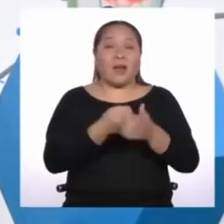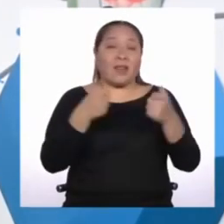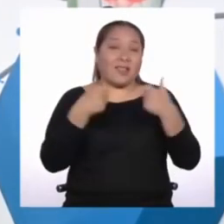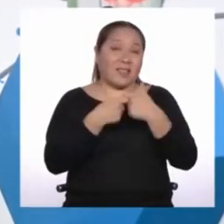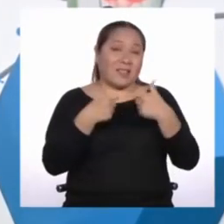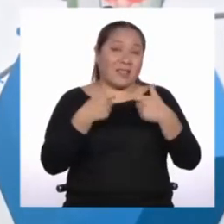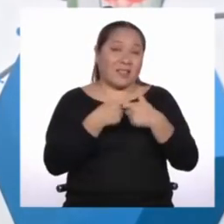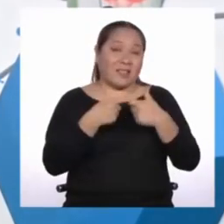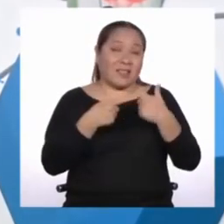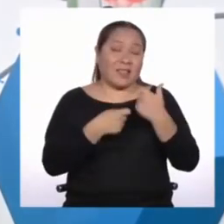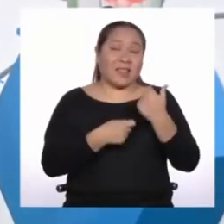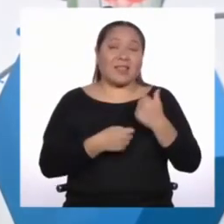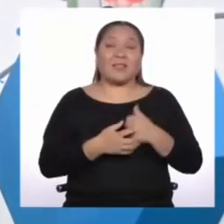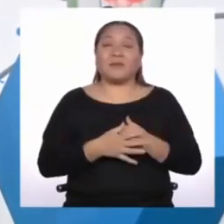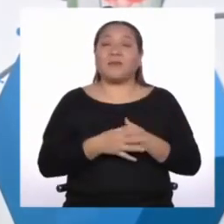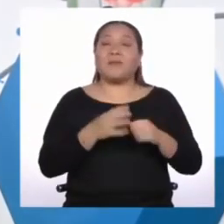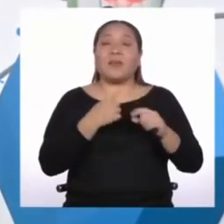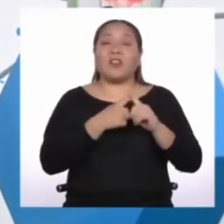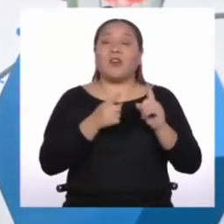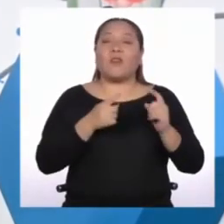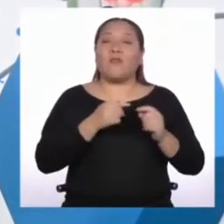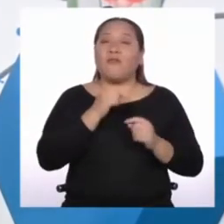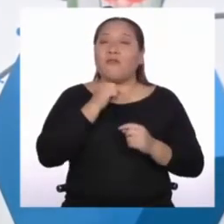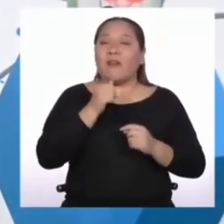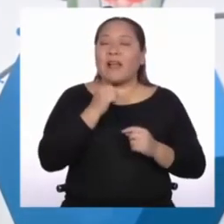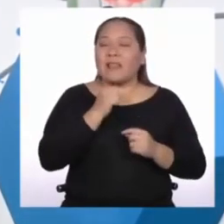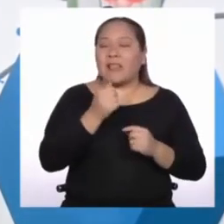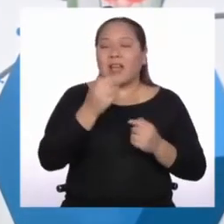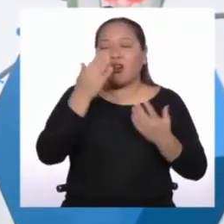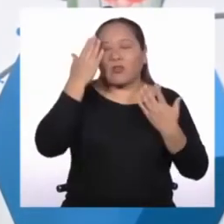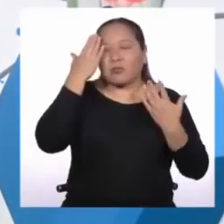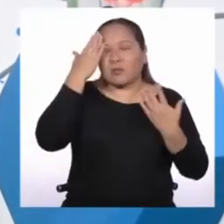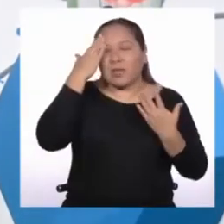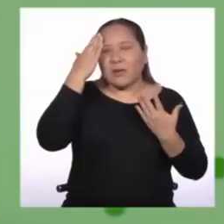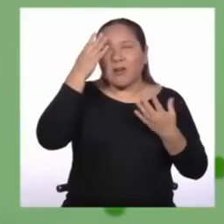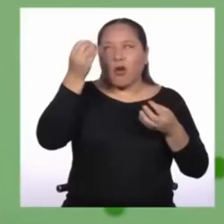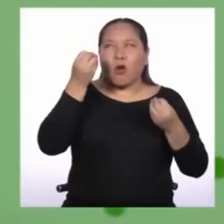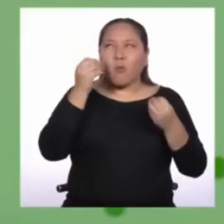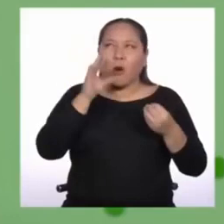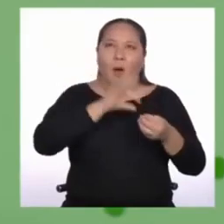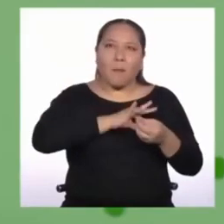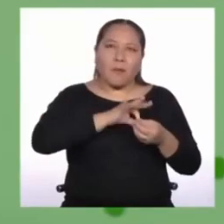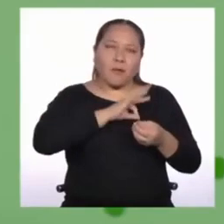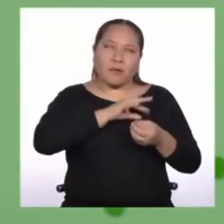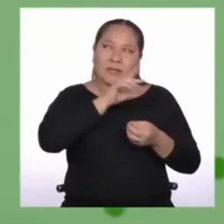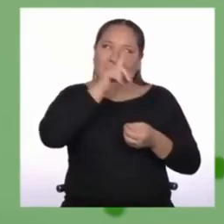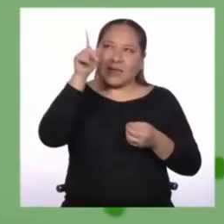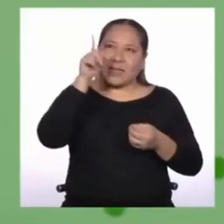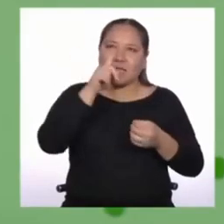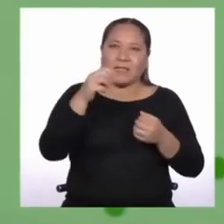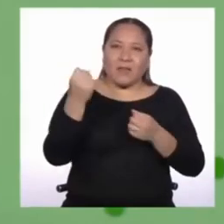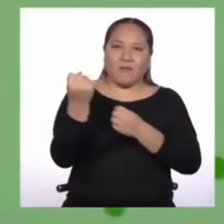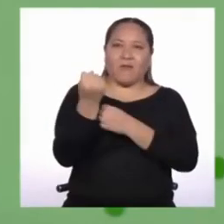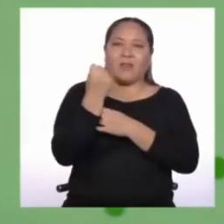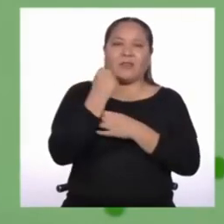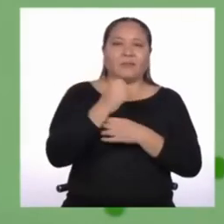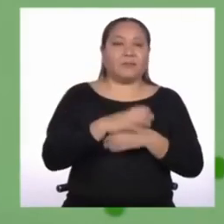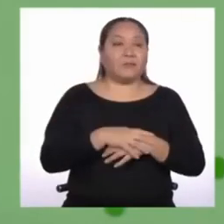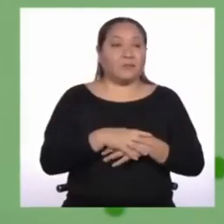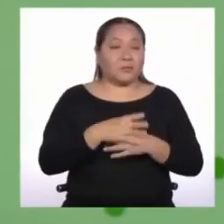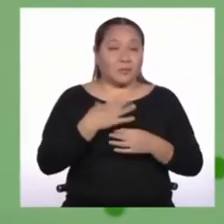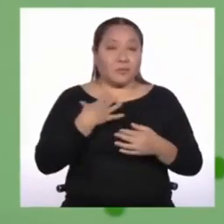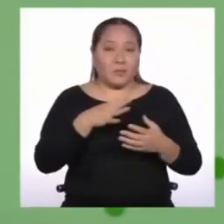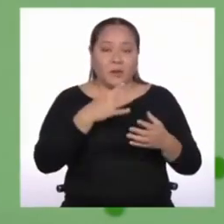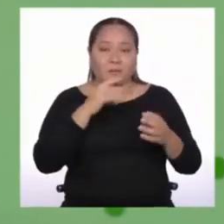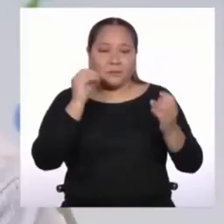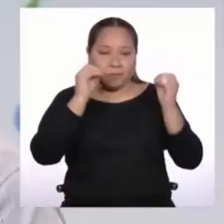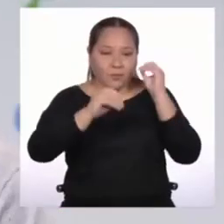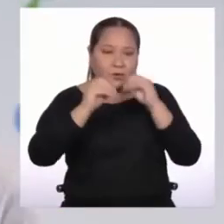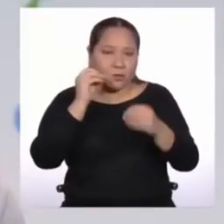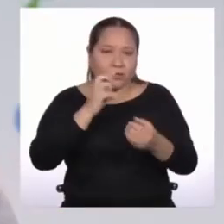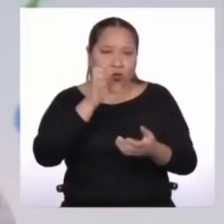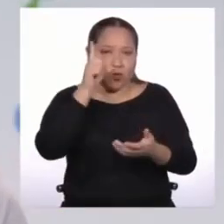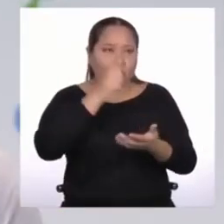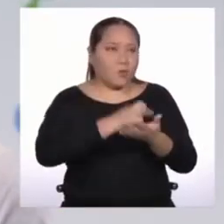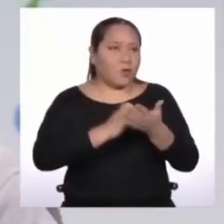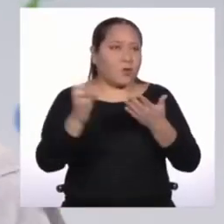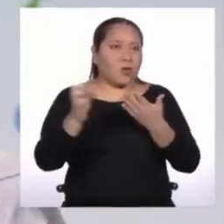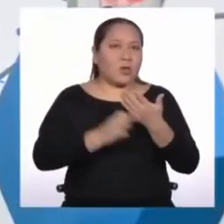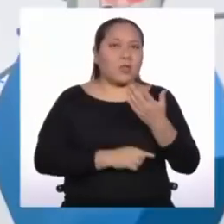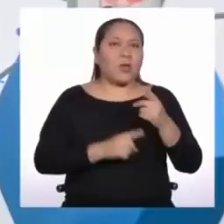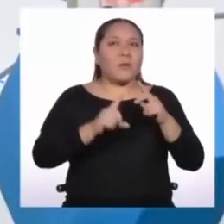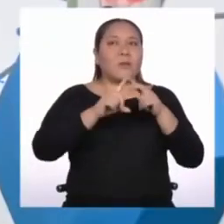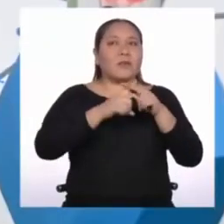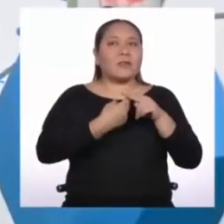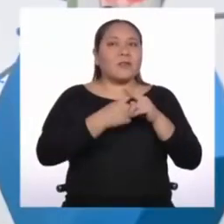que aún no sabemos cómo aprovecharla al máximo. Pero entonces propongamos algo, armemos un proyecto, empecemos a